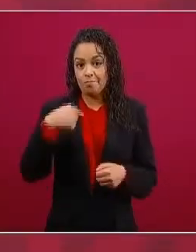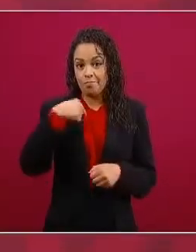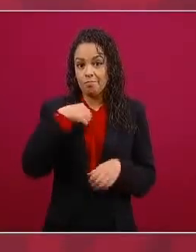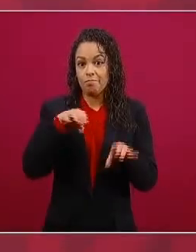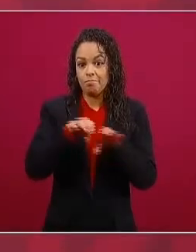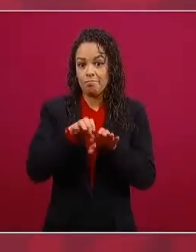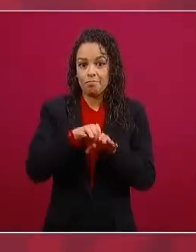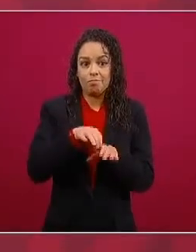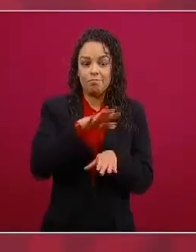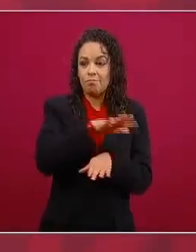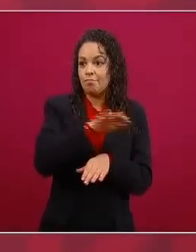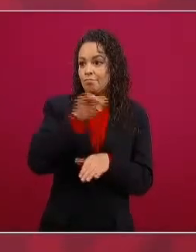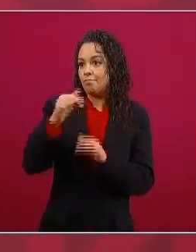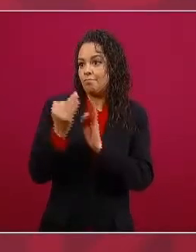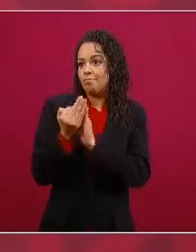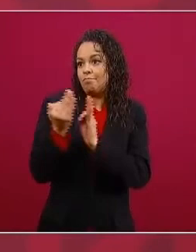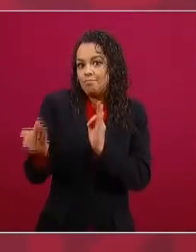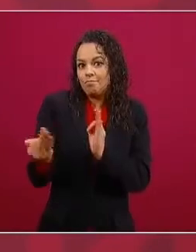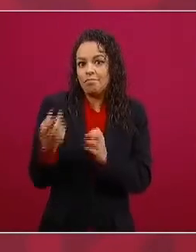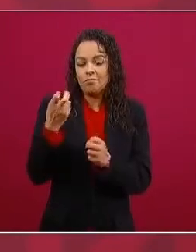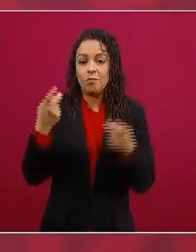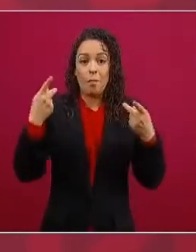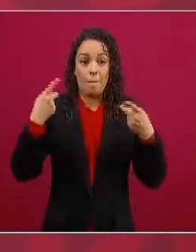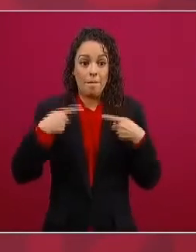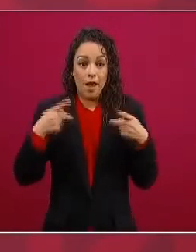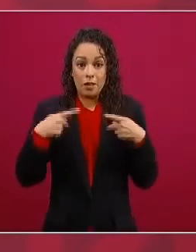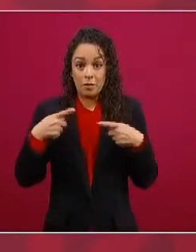protestas o inconformidades